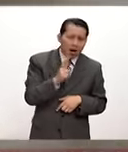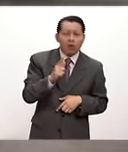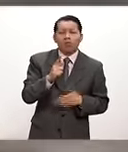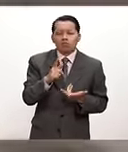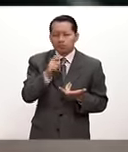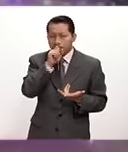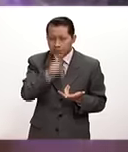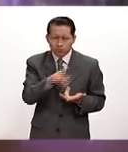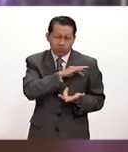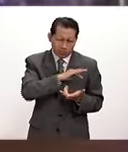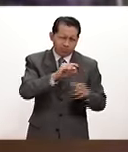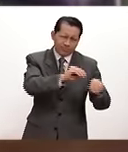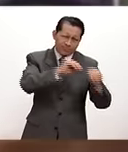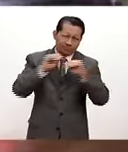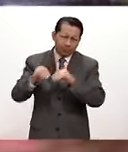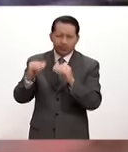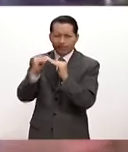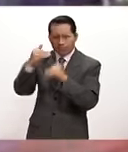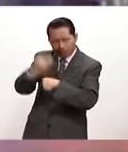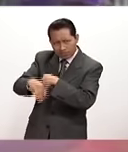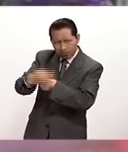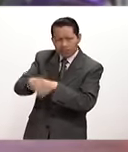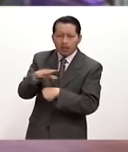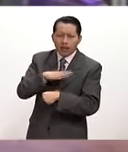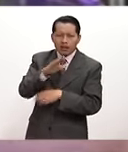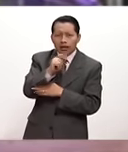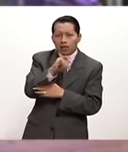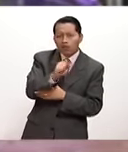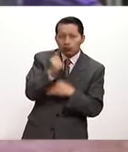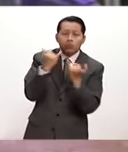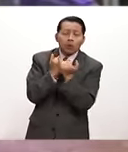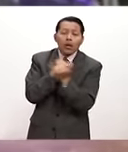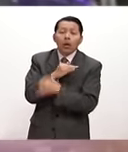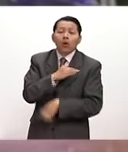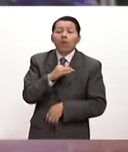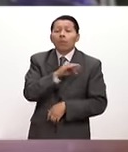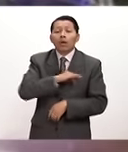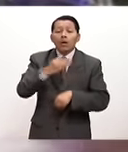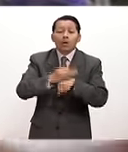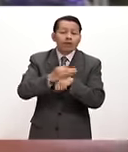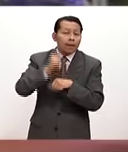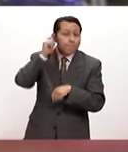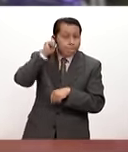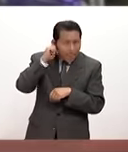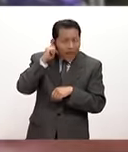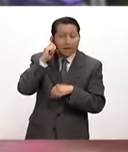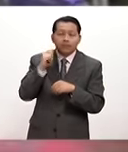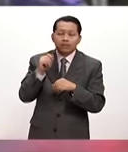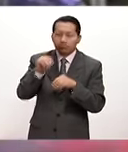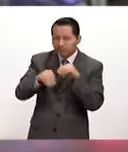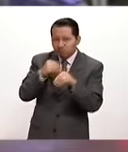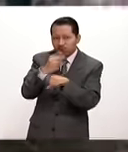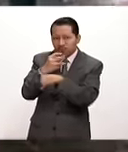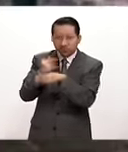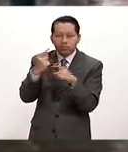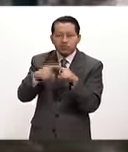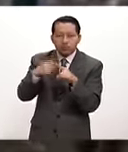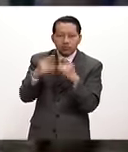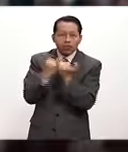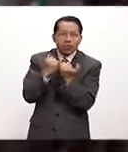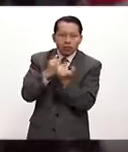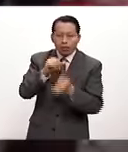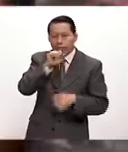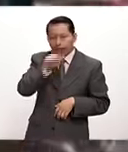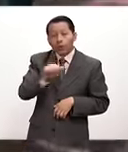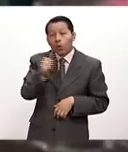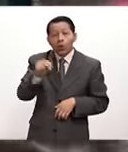en Los Refugios, sobre todo en la zona de Los Cabos. Se está terminando de instalar la zona de La Paz y después se da a Mulegel, Loreto y Comondú que es la